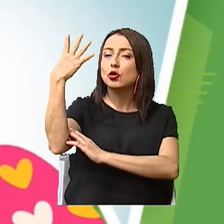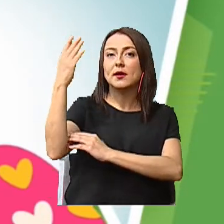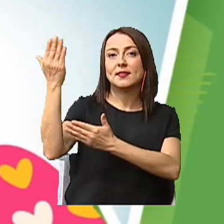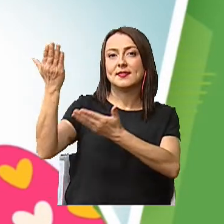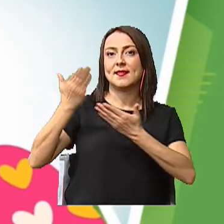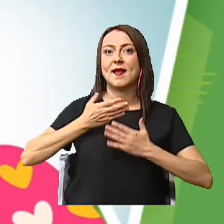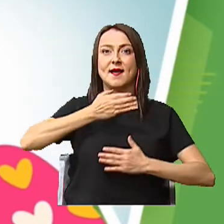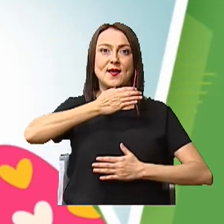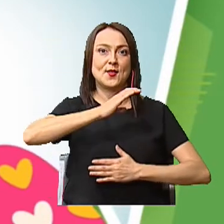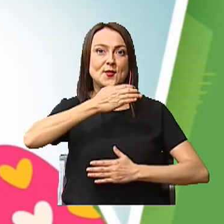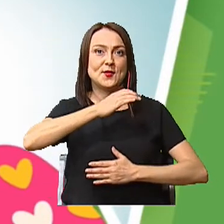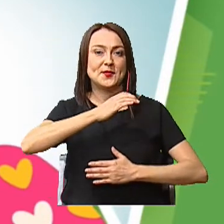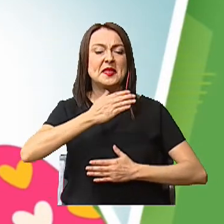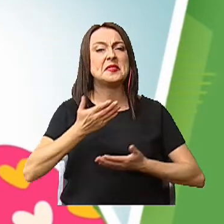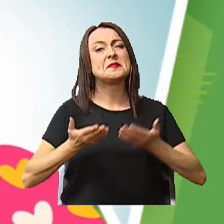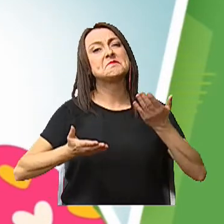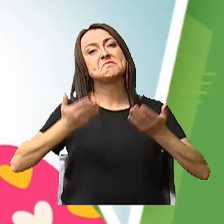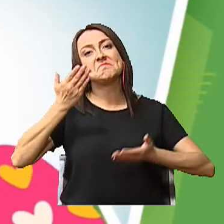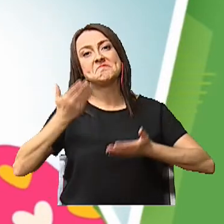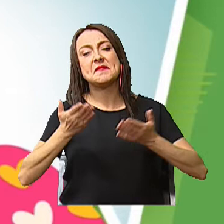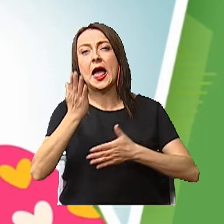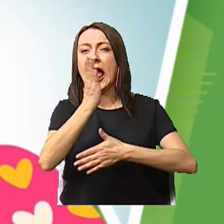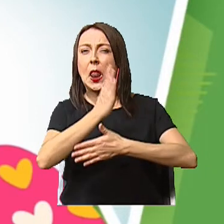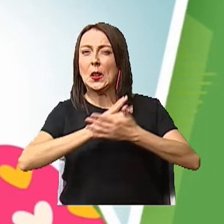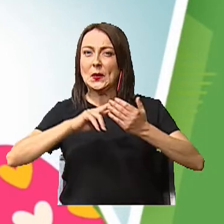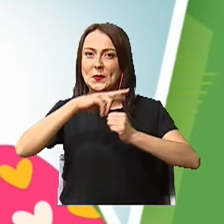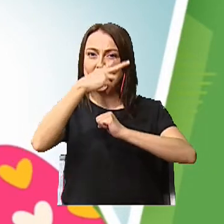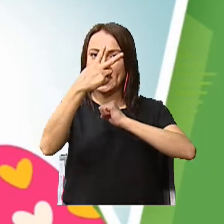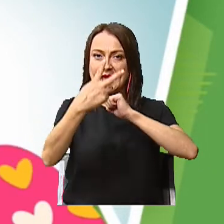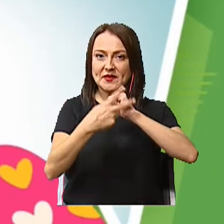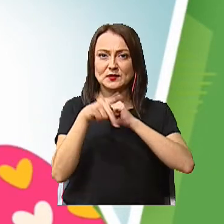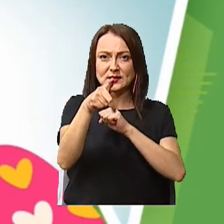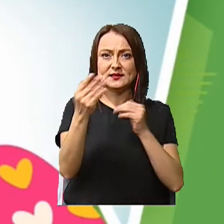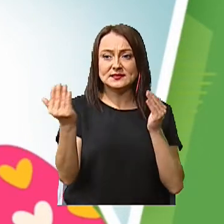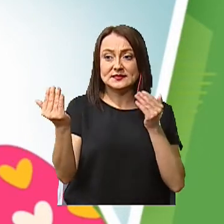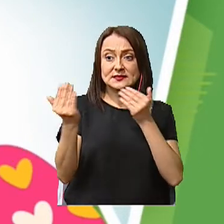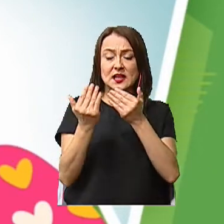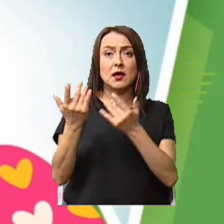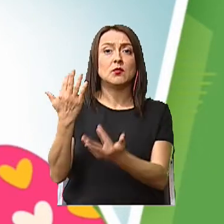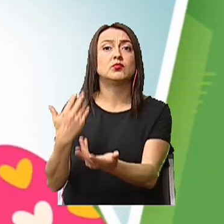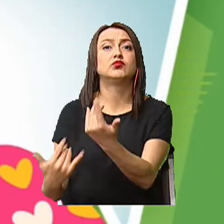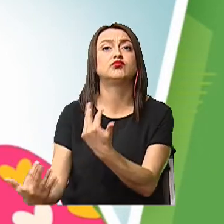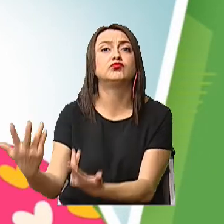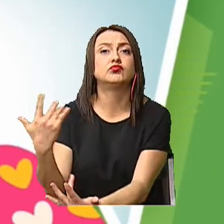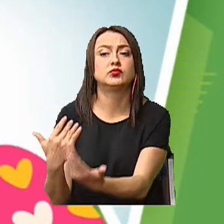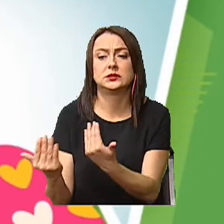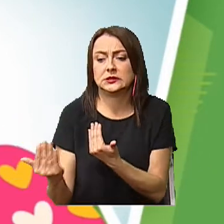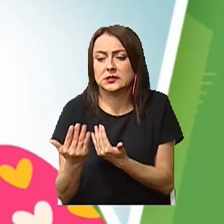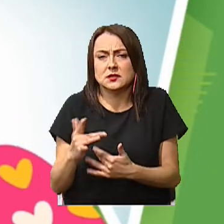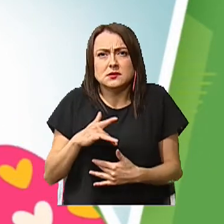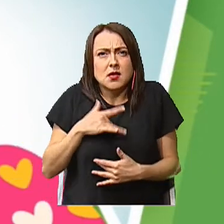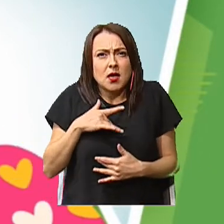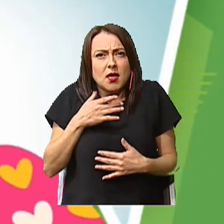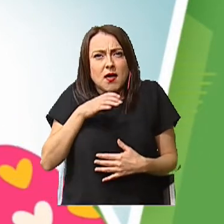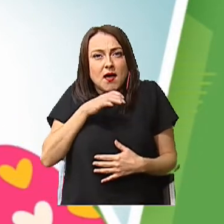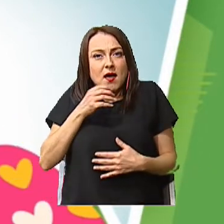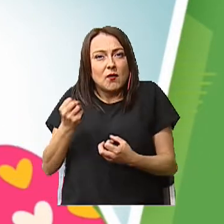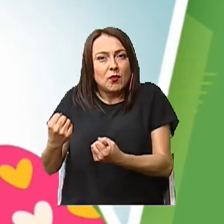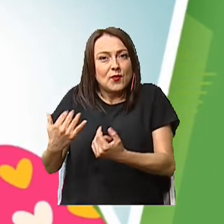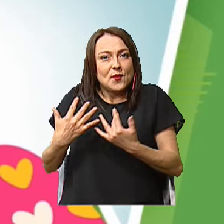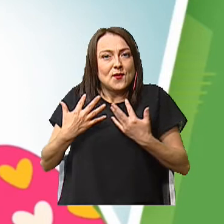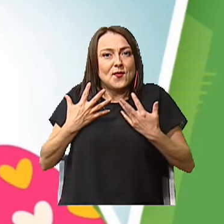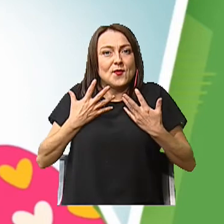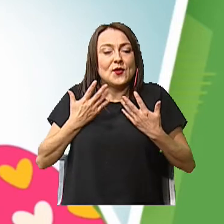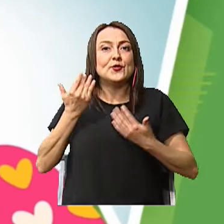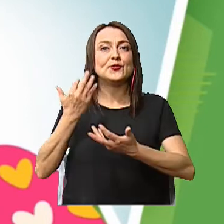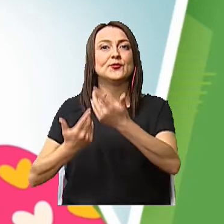Y seguramente alguna vez has estado cerca de una fogata Y has sentido el calor que te proporciona